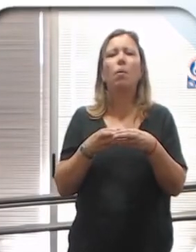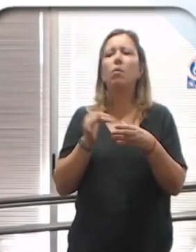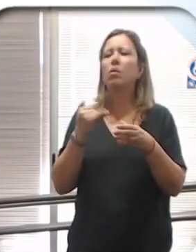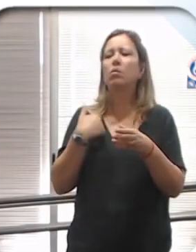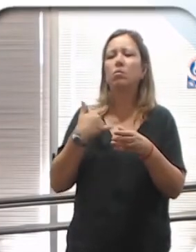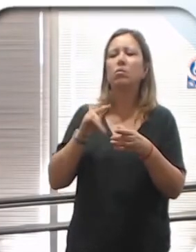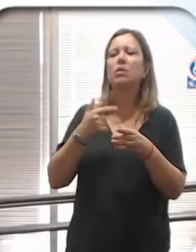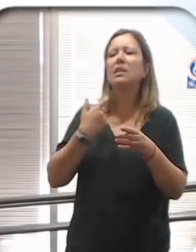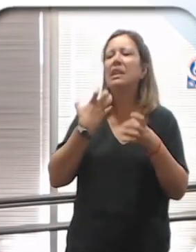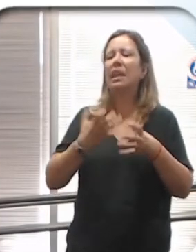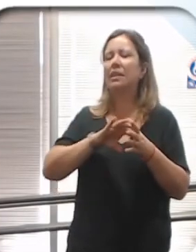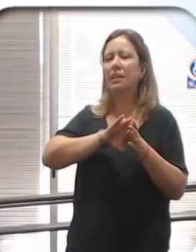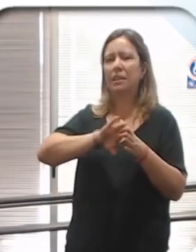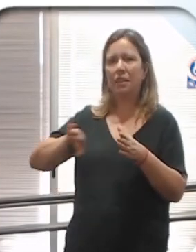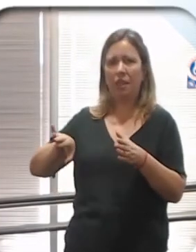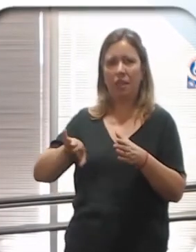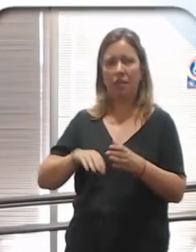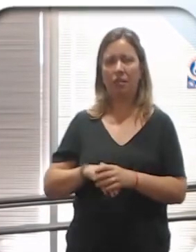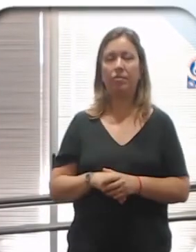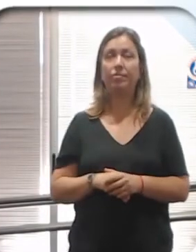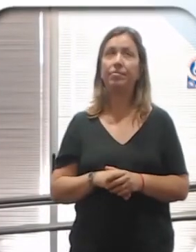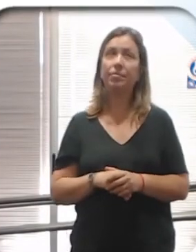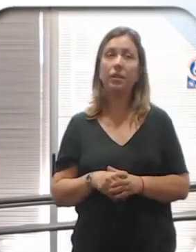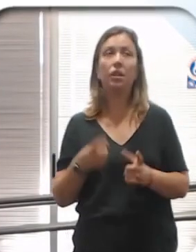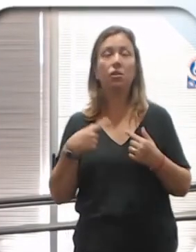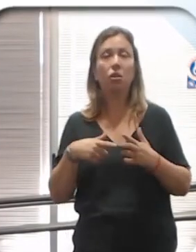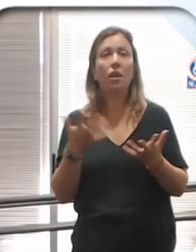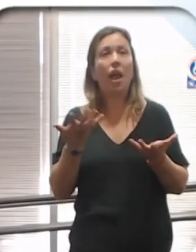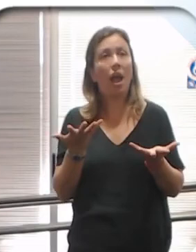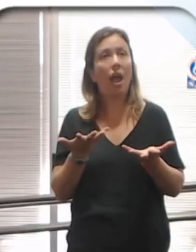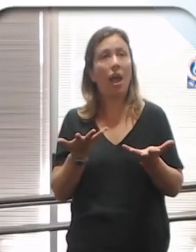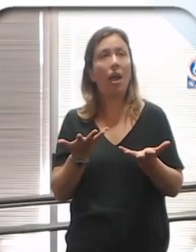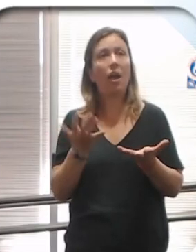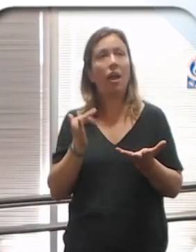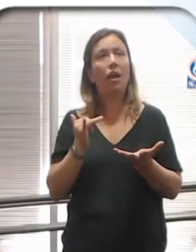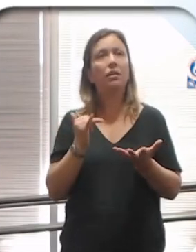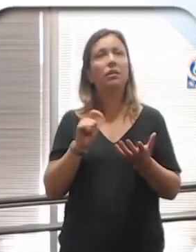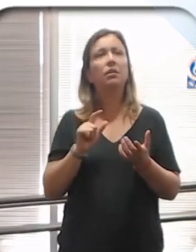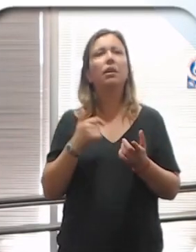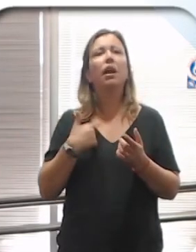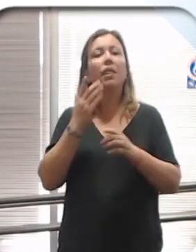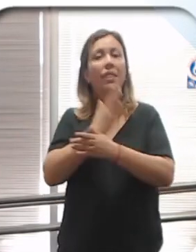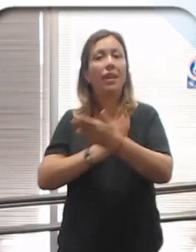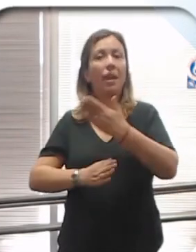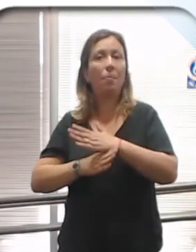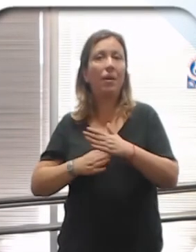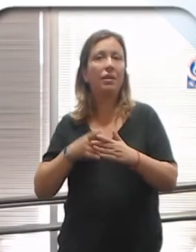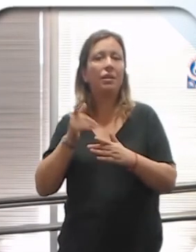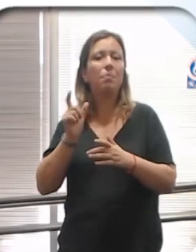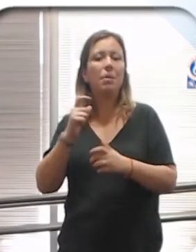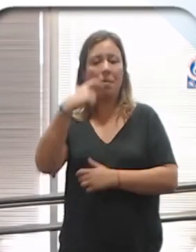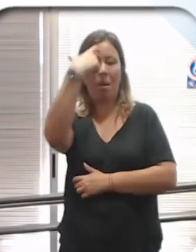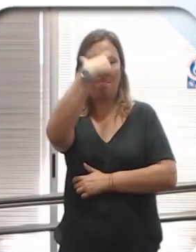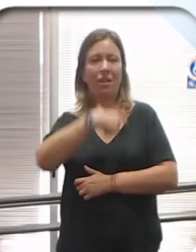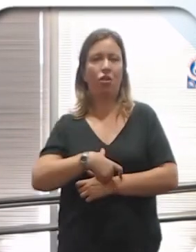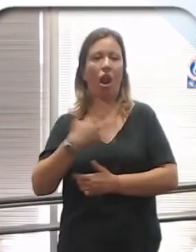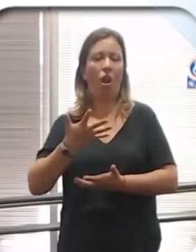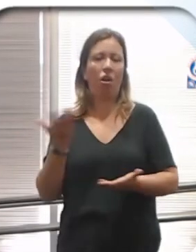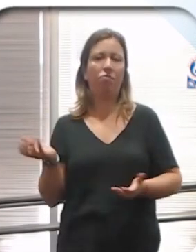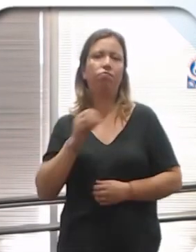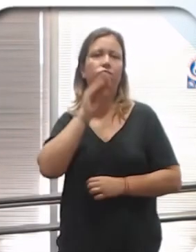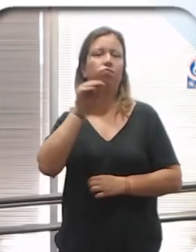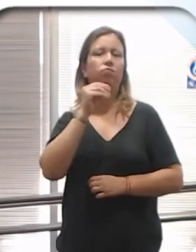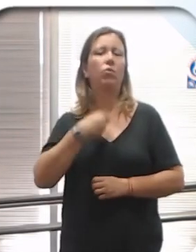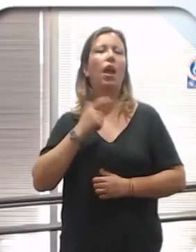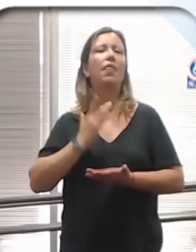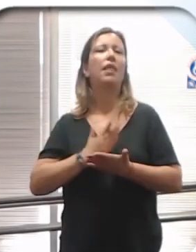diagnóstico, sacarlo. Entonces, hay algo que hoy hay, que es que de discapacidad hablan las propias personas. Entonces,